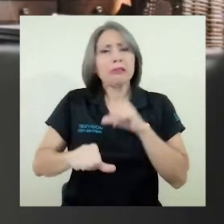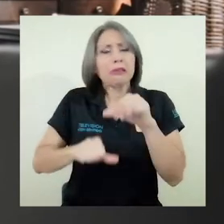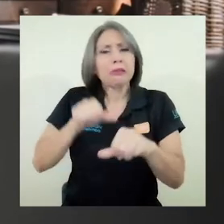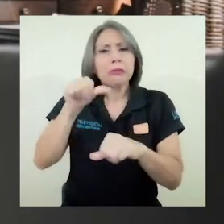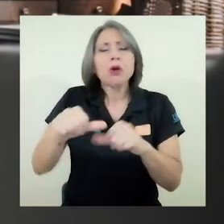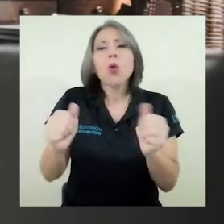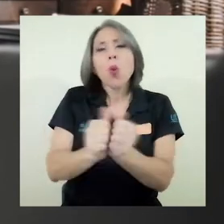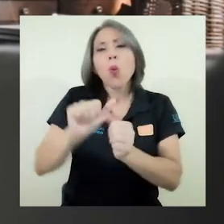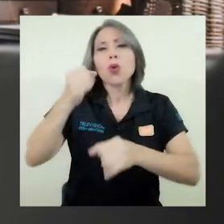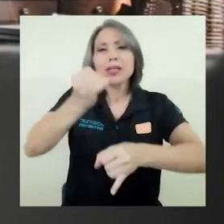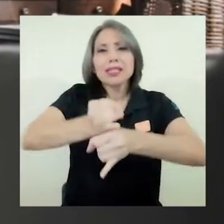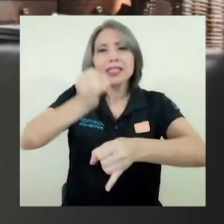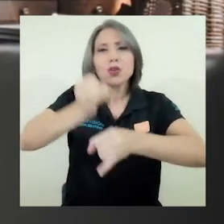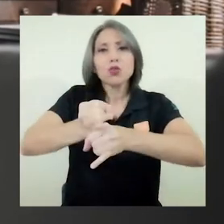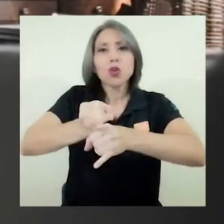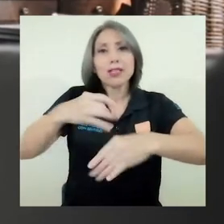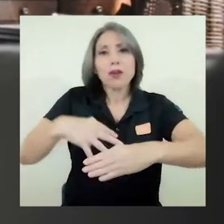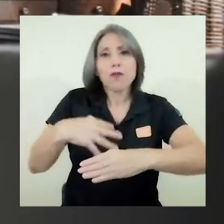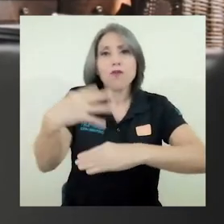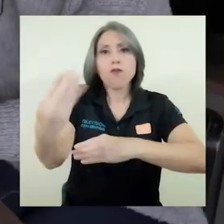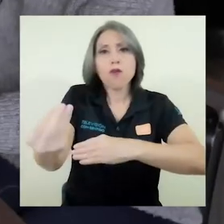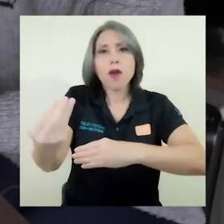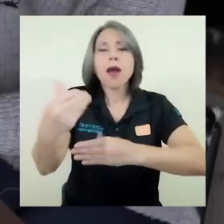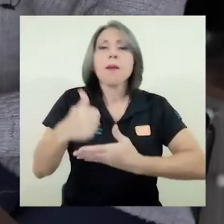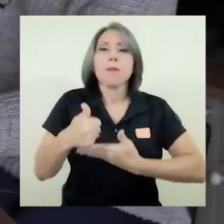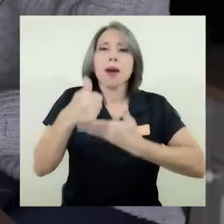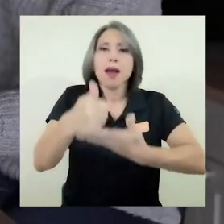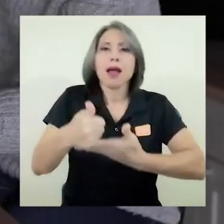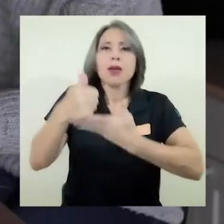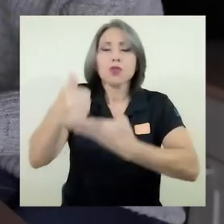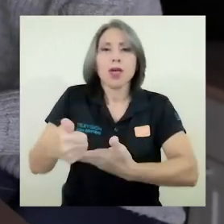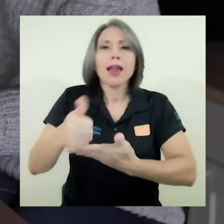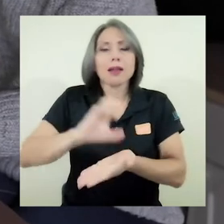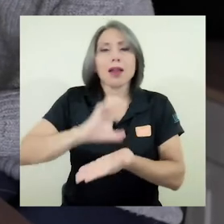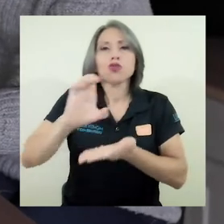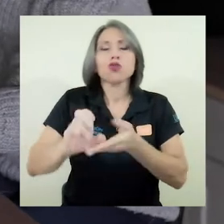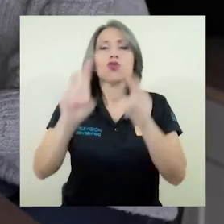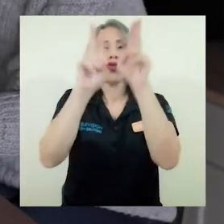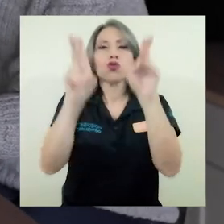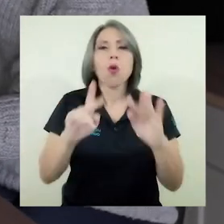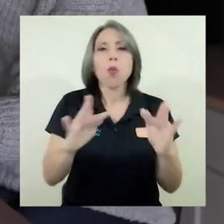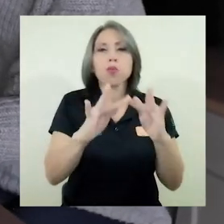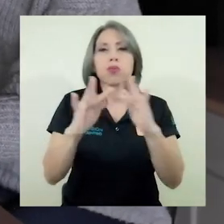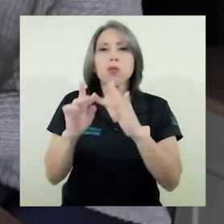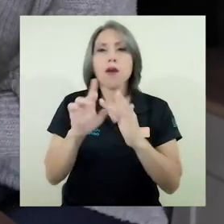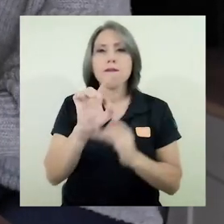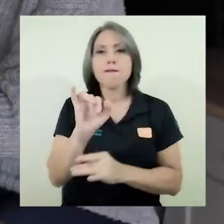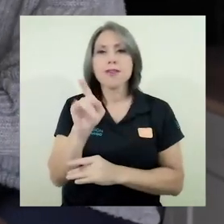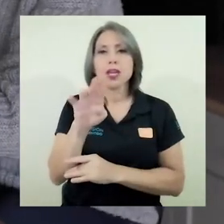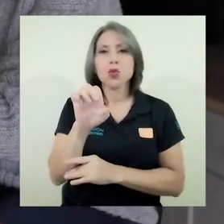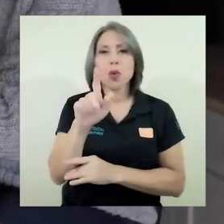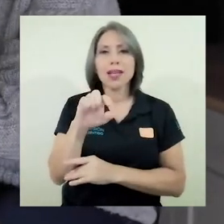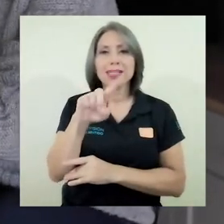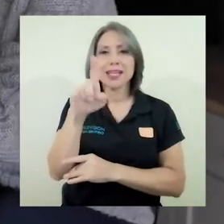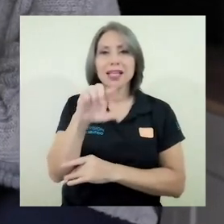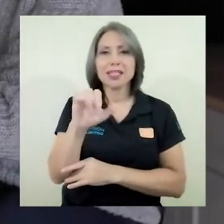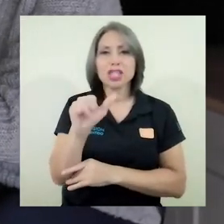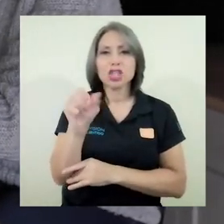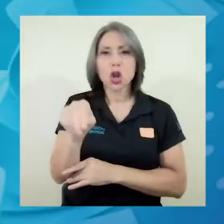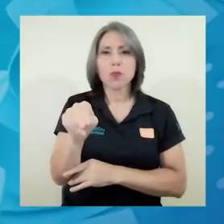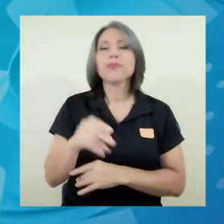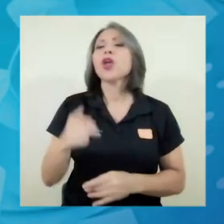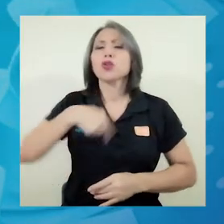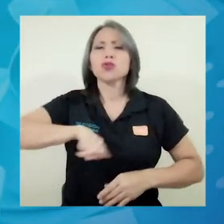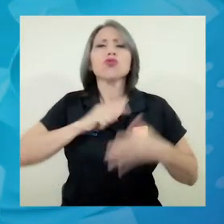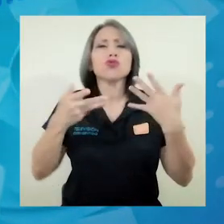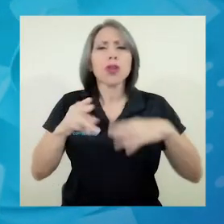esfuerzos con otras instituciones externas para ayudar en la virtualización de los cursos. Hemos sostenido negociaciones